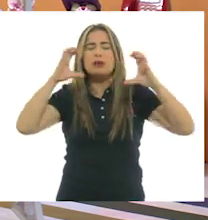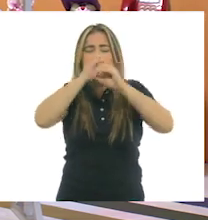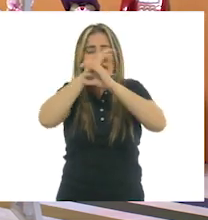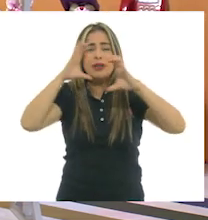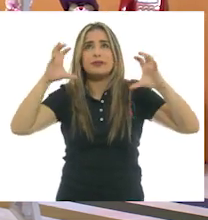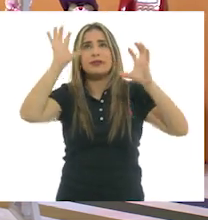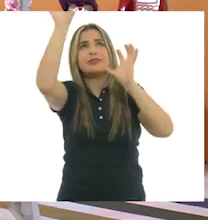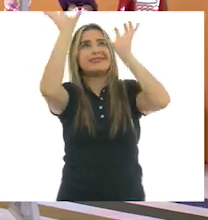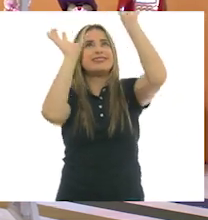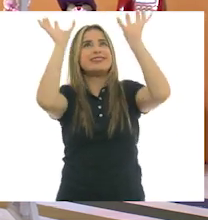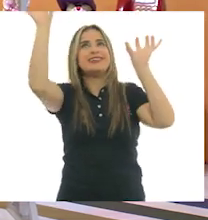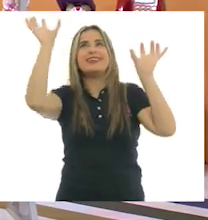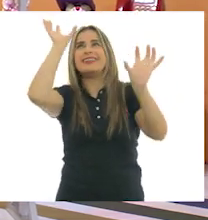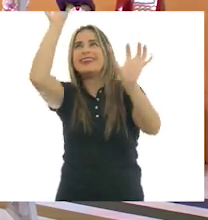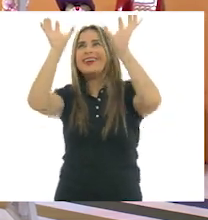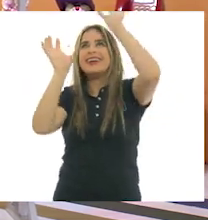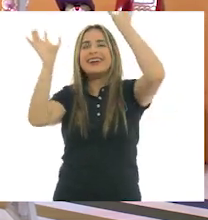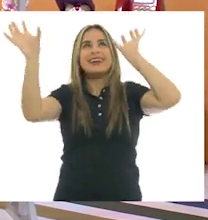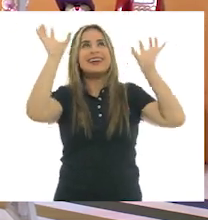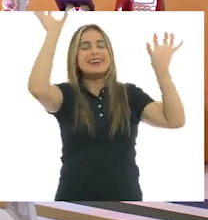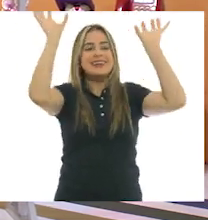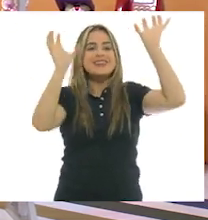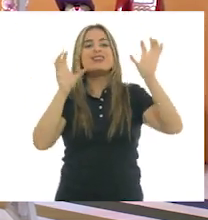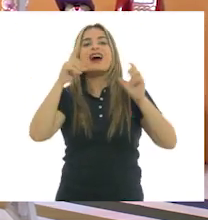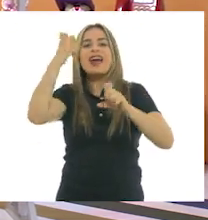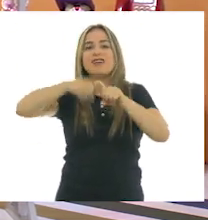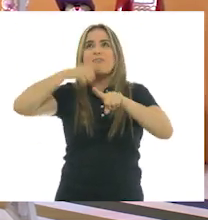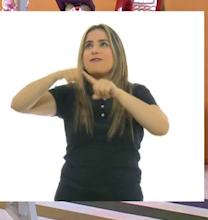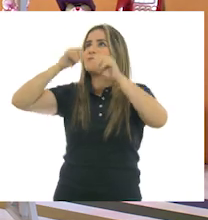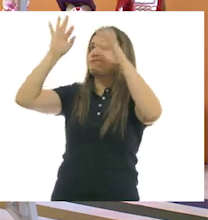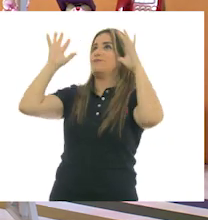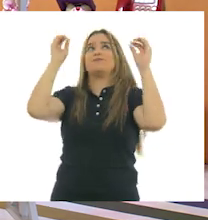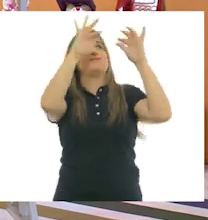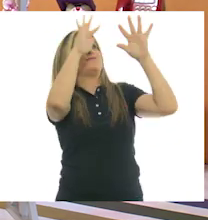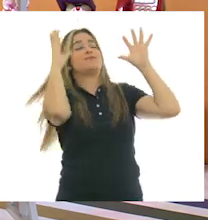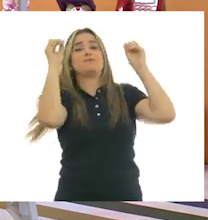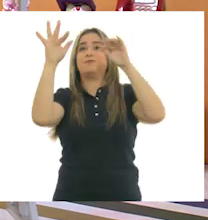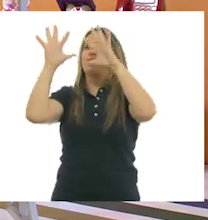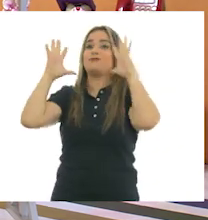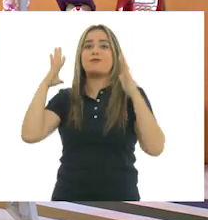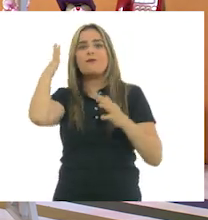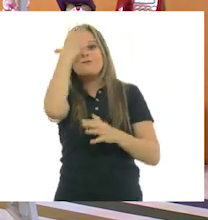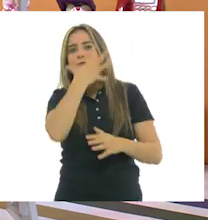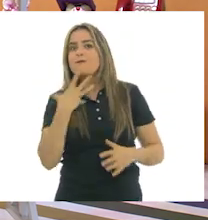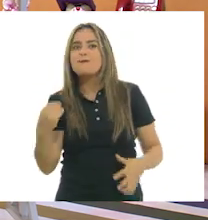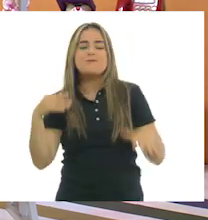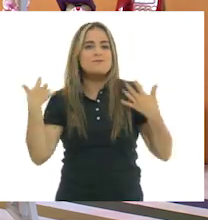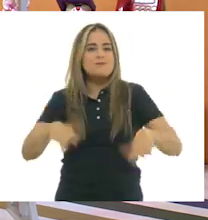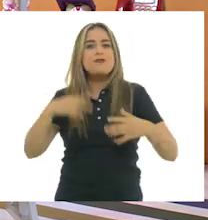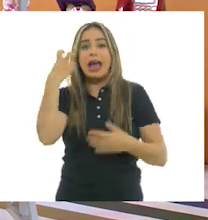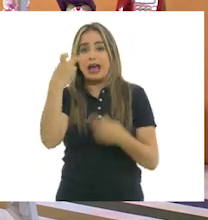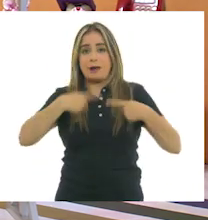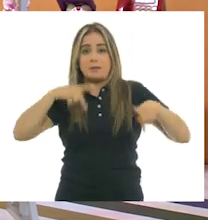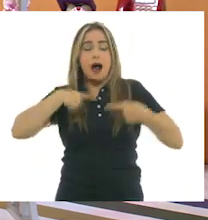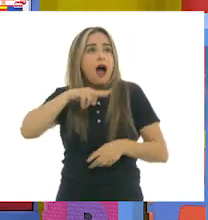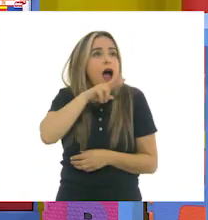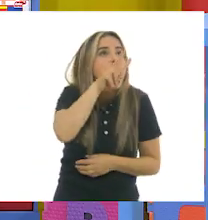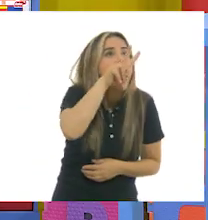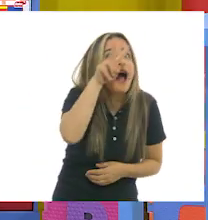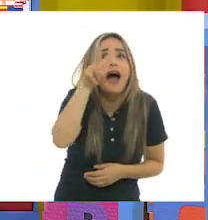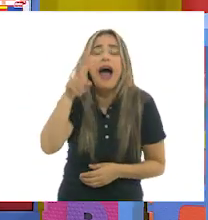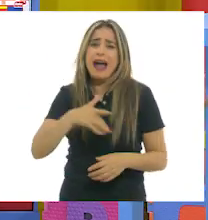colores, de multicolores, todos muy brillantes, cuando entre las personas de inmediato se van a sentir...